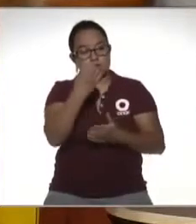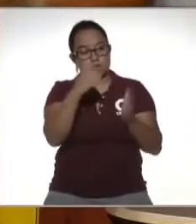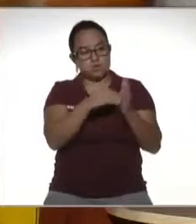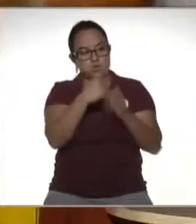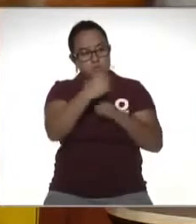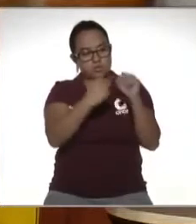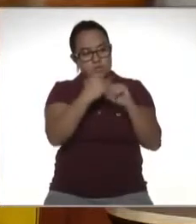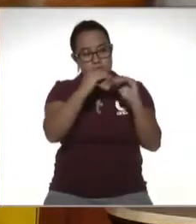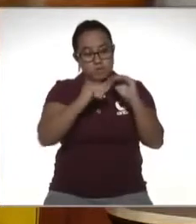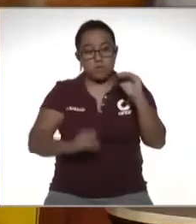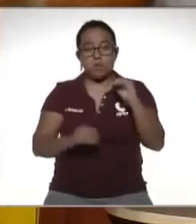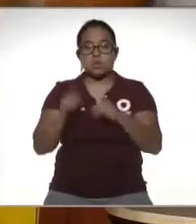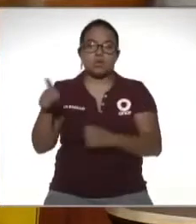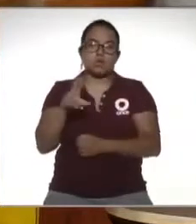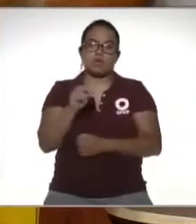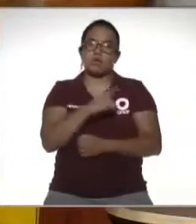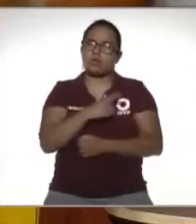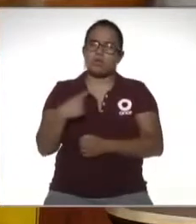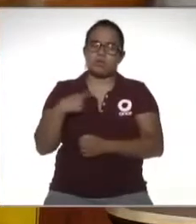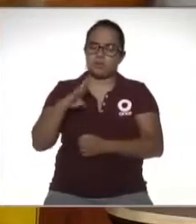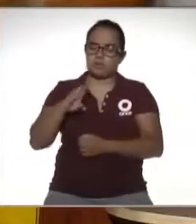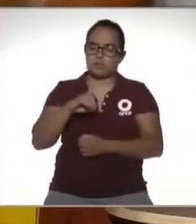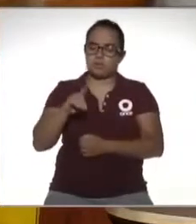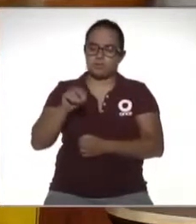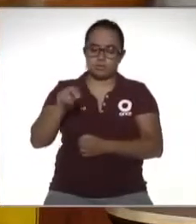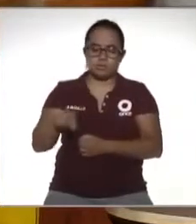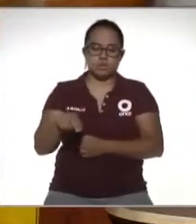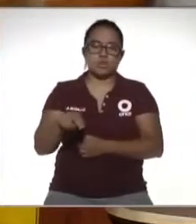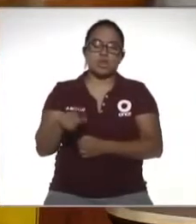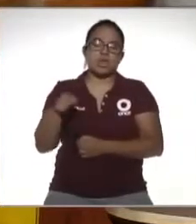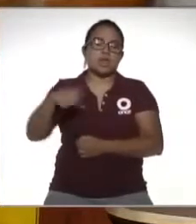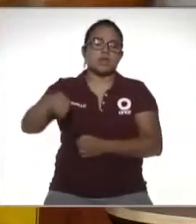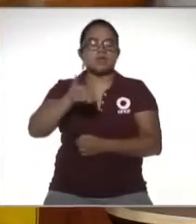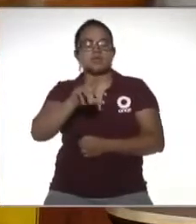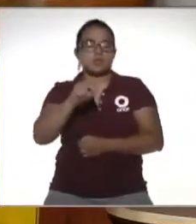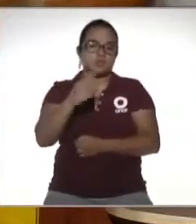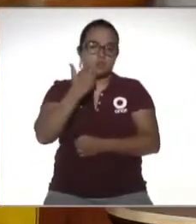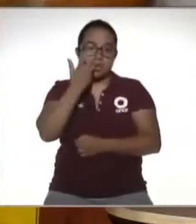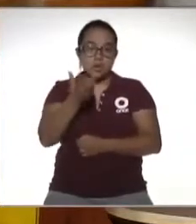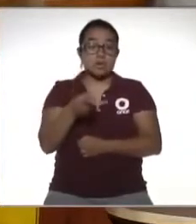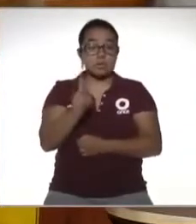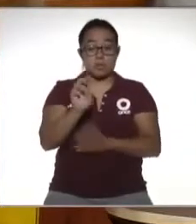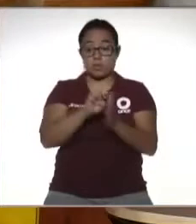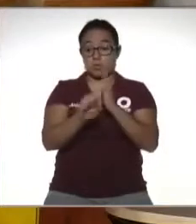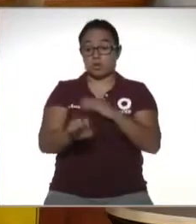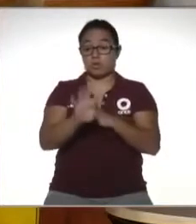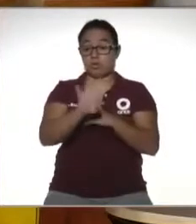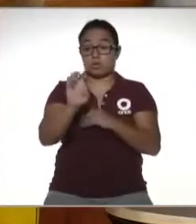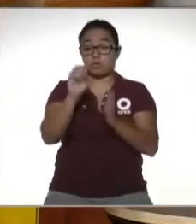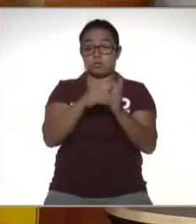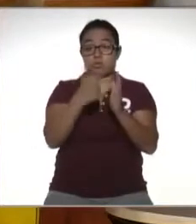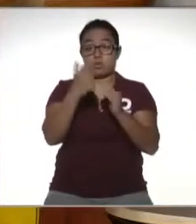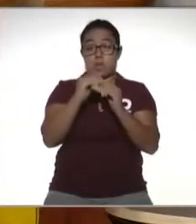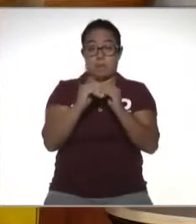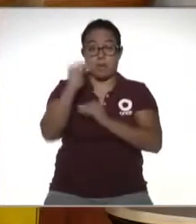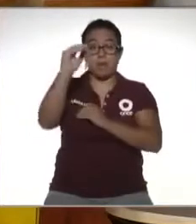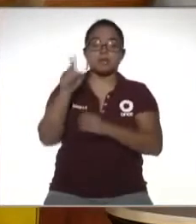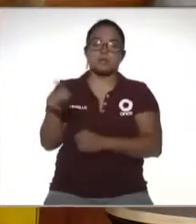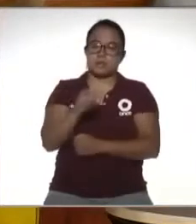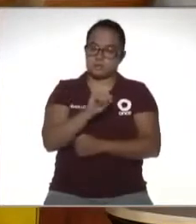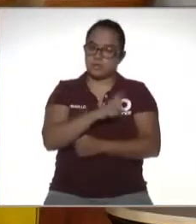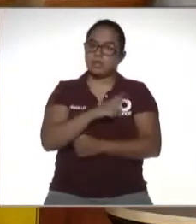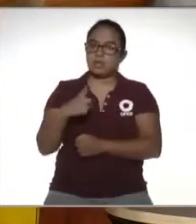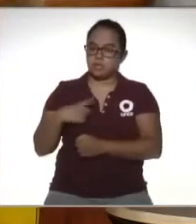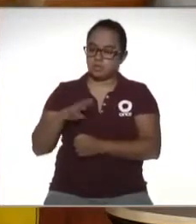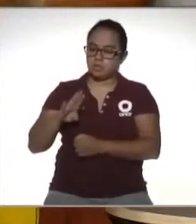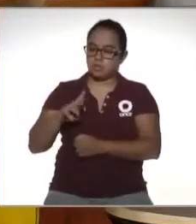mil pesos no están obligados a abrir el buzón tributario ellos es opcional pero si tienen ingresos de más de 400 mil pesos si tienen obligación de